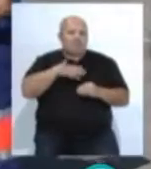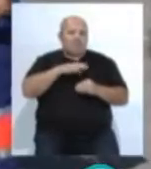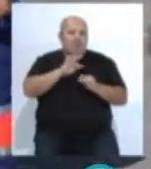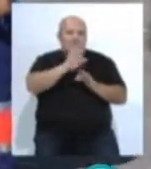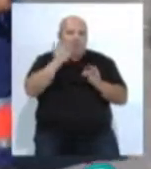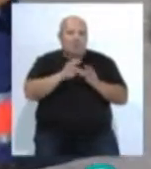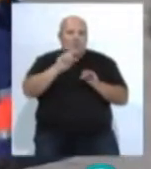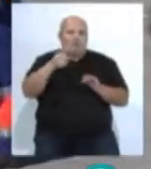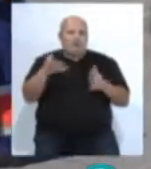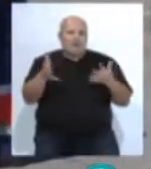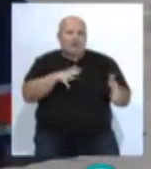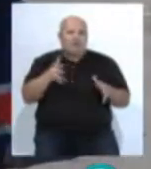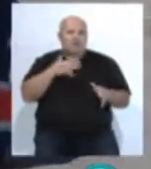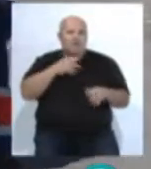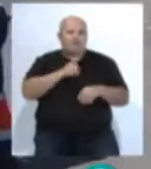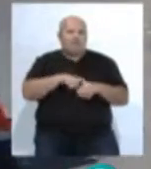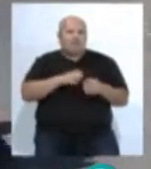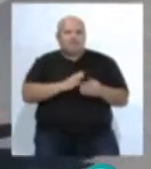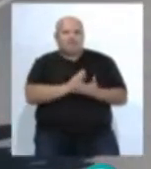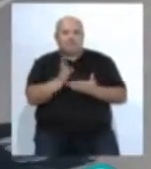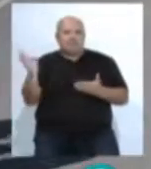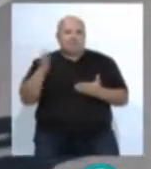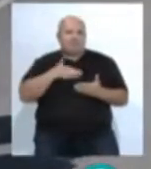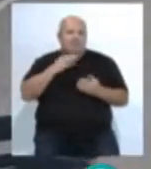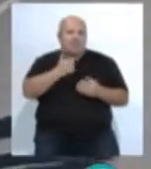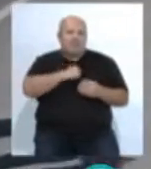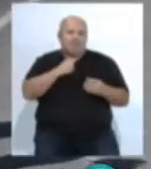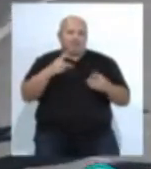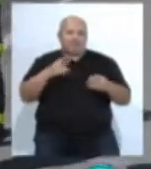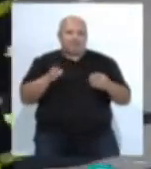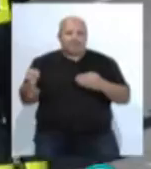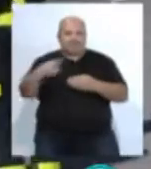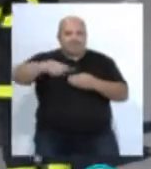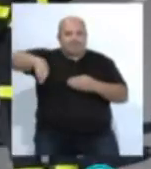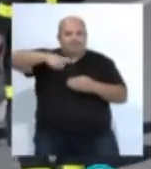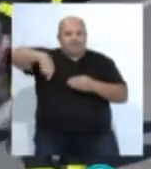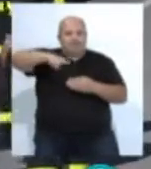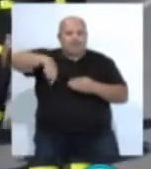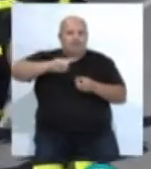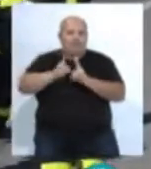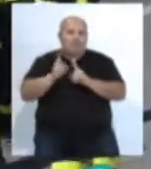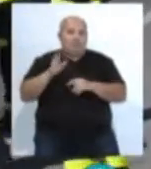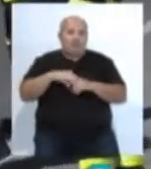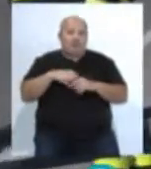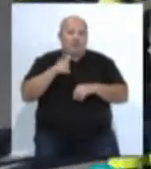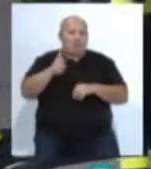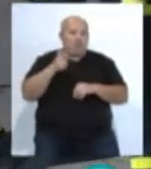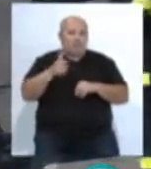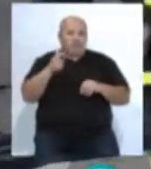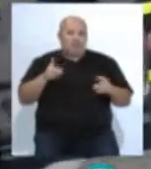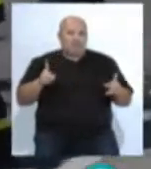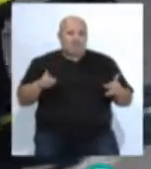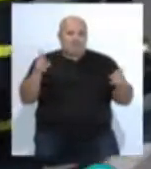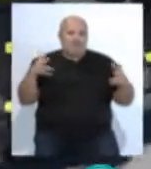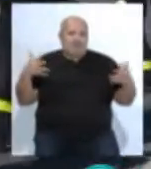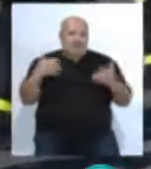durante una hora aproximadamente y desviado por agentes de la policía local hacia vías alternativas para facilitar la entrada y